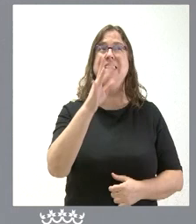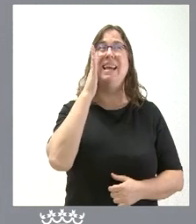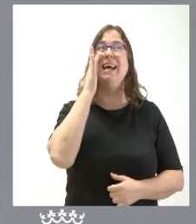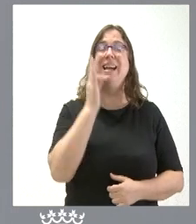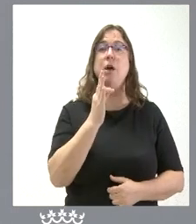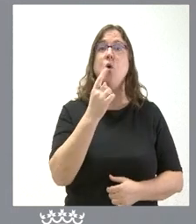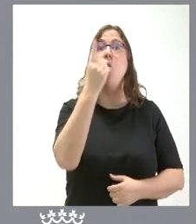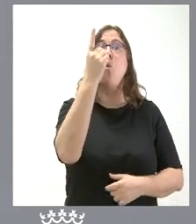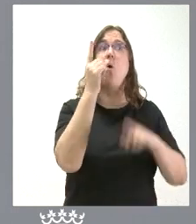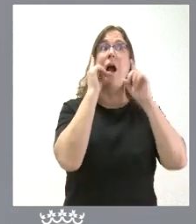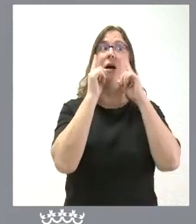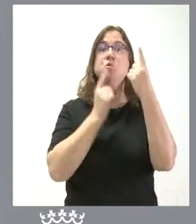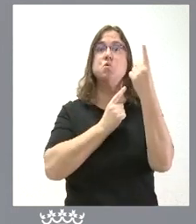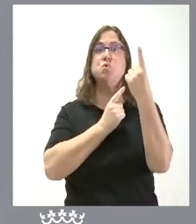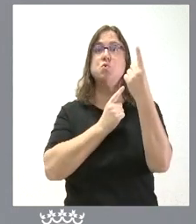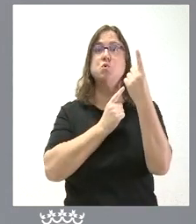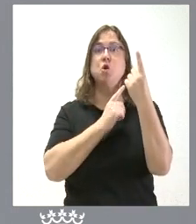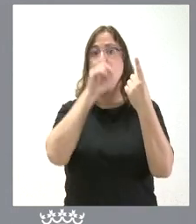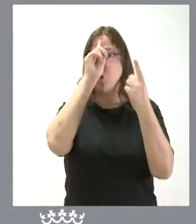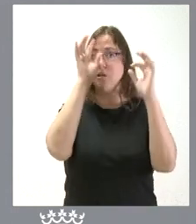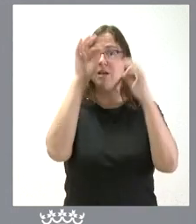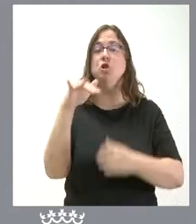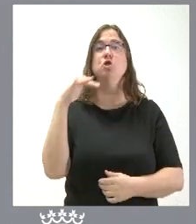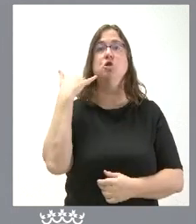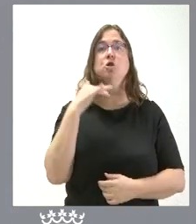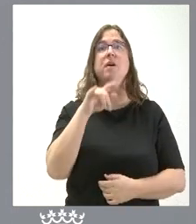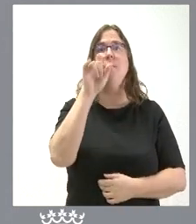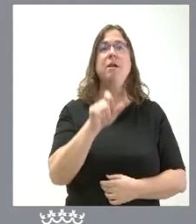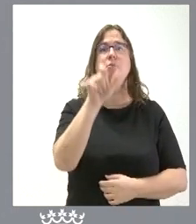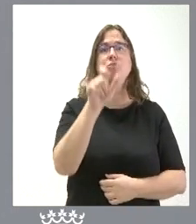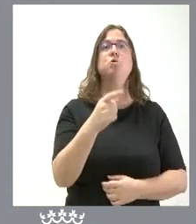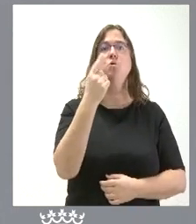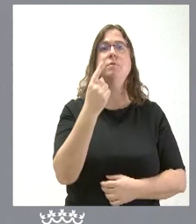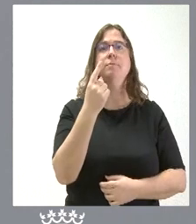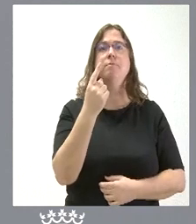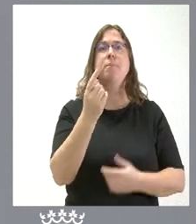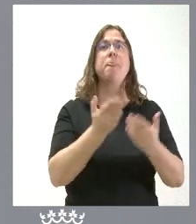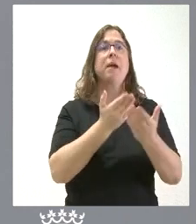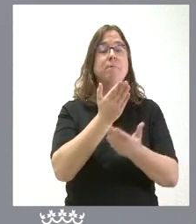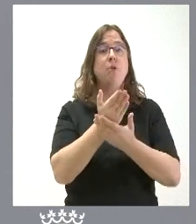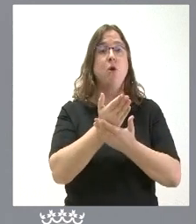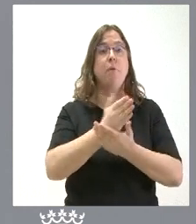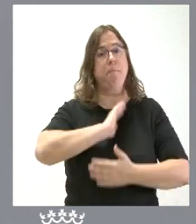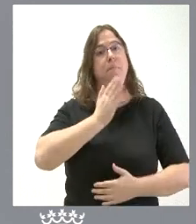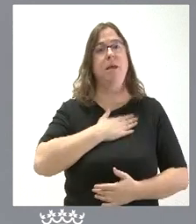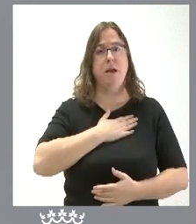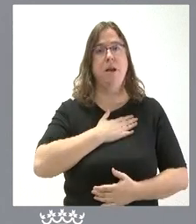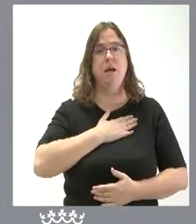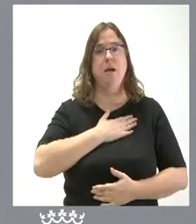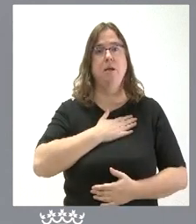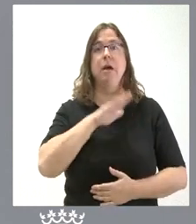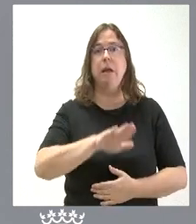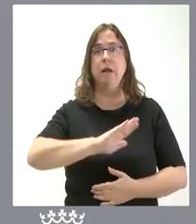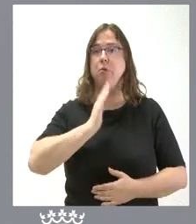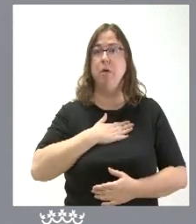caso no sé si fue exactamente en Soria que efectivamente se le pidió que volviera al día siguiente a este niño y